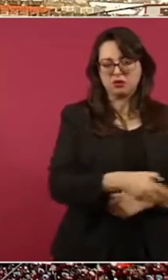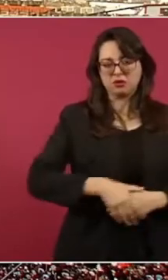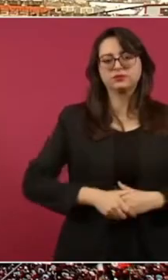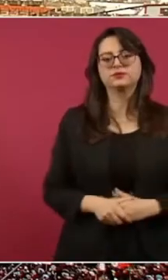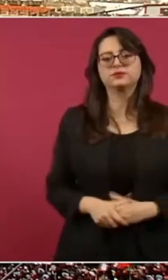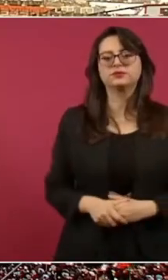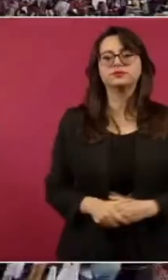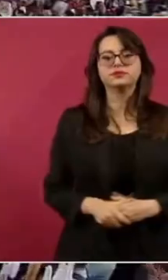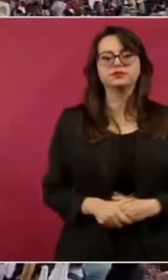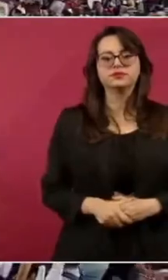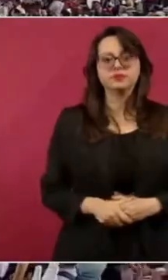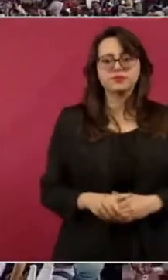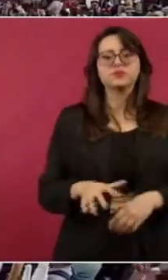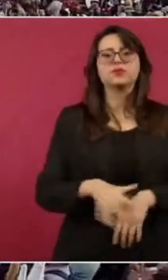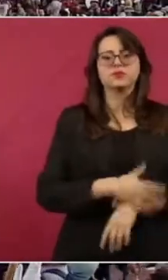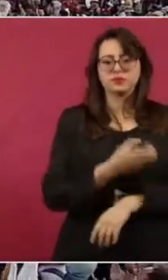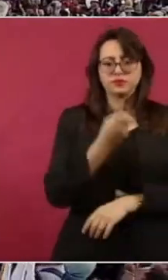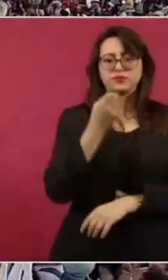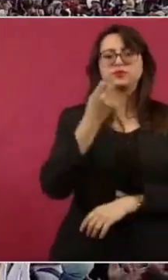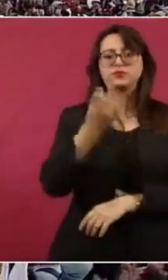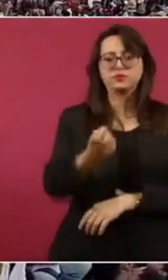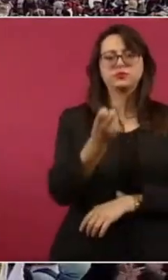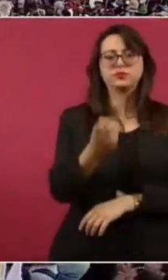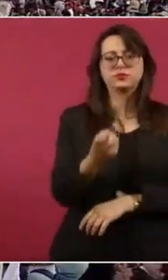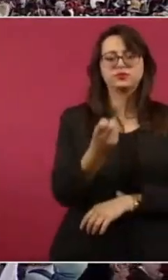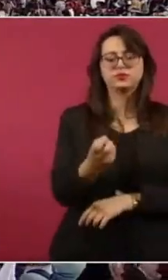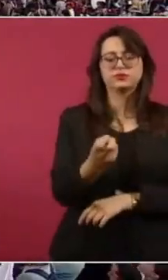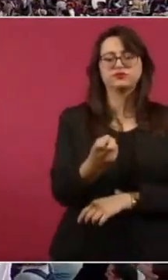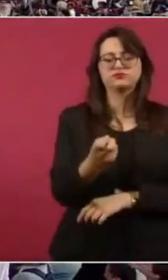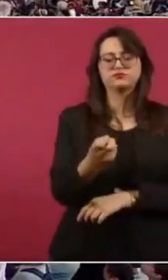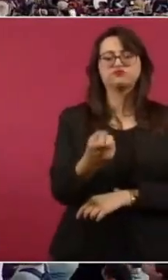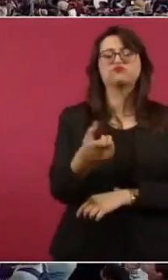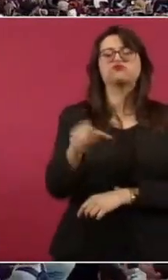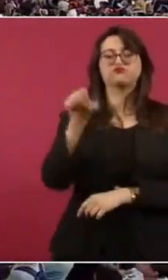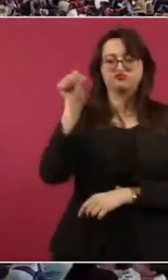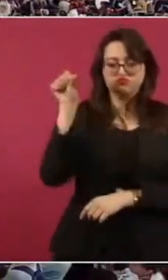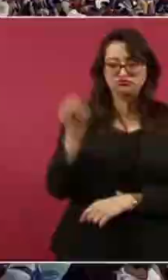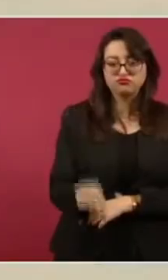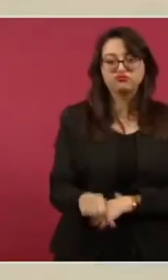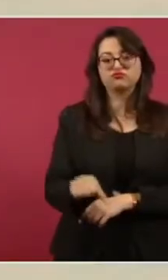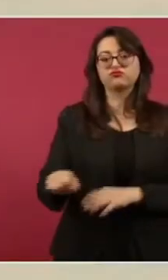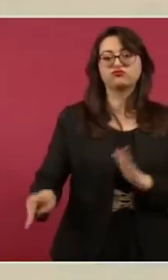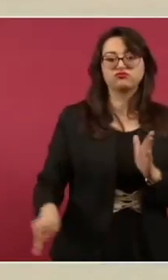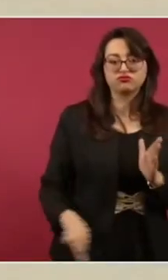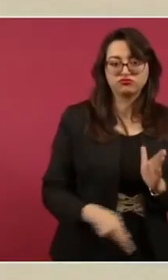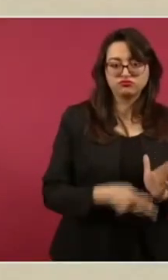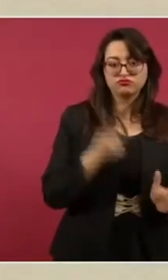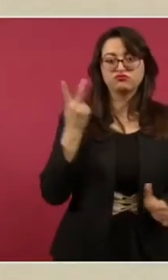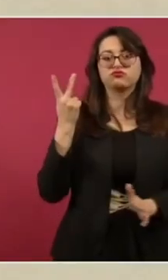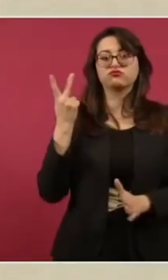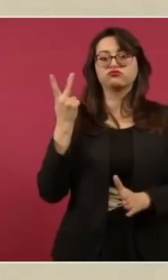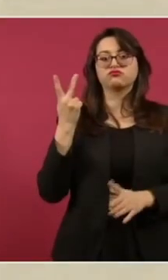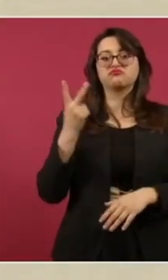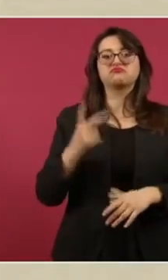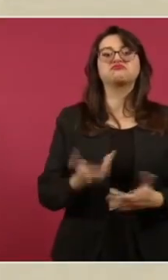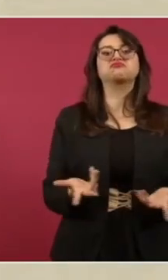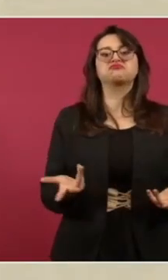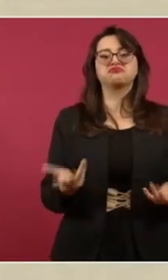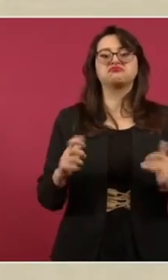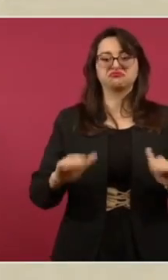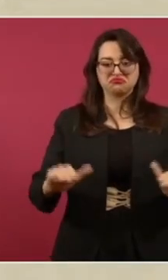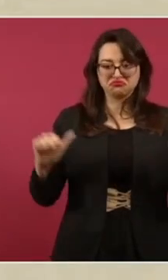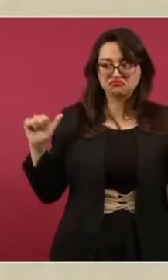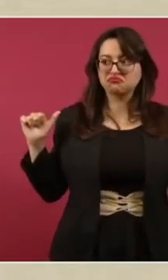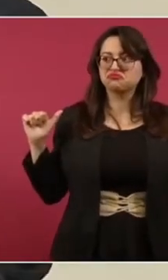Por eso, hoy de nuevo, manifestamos,